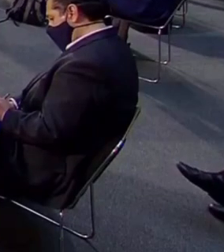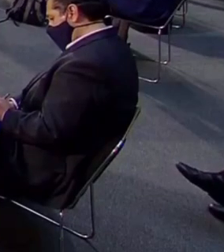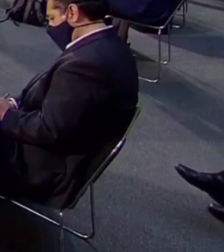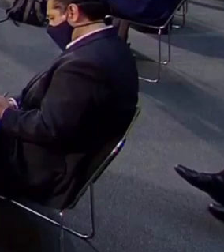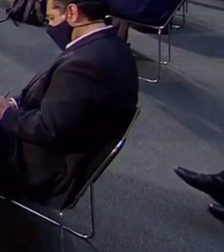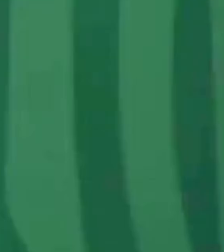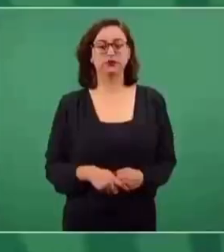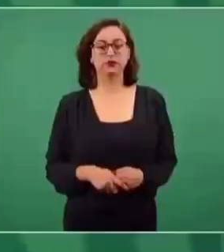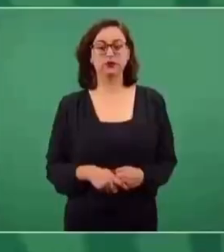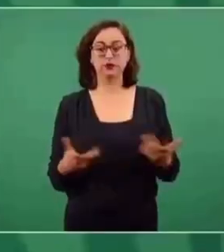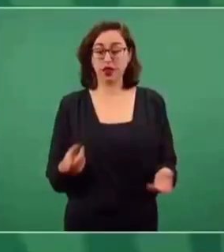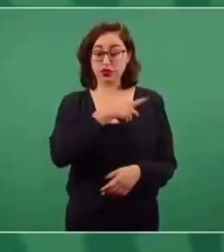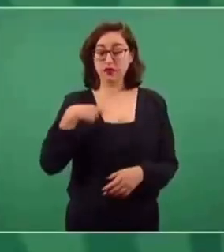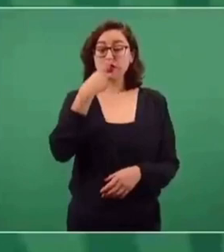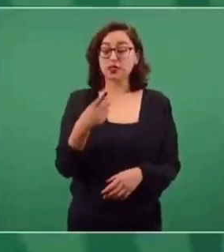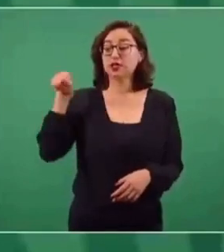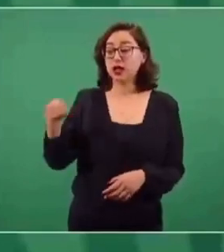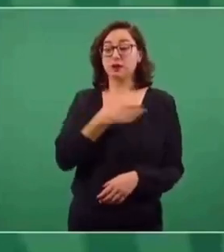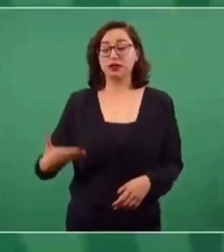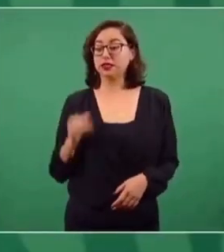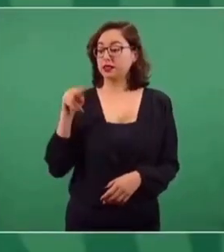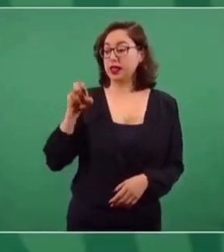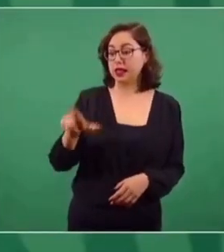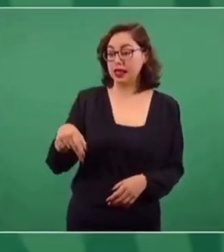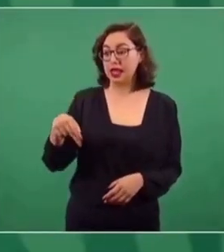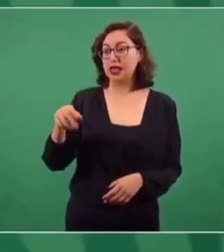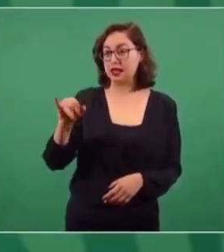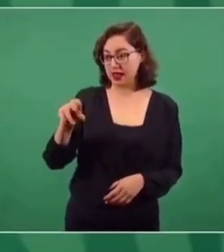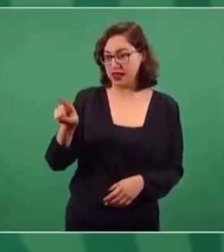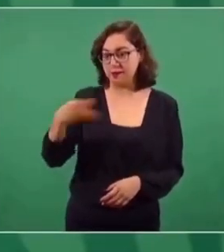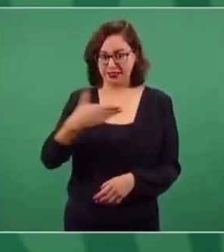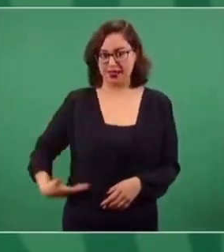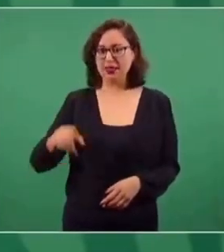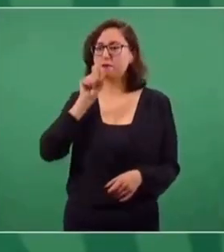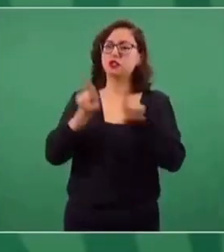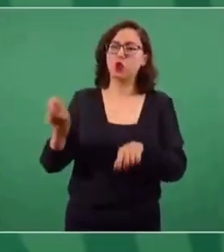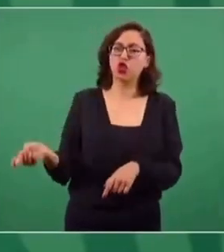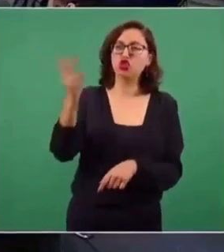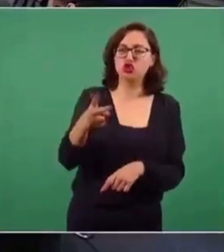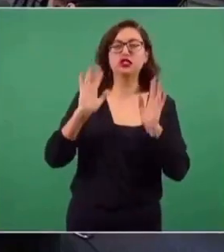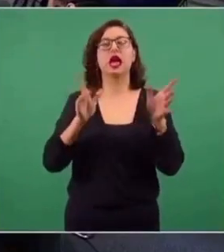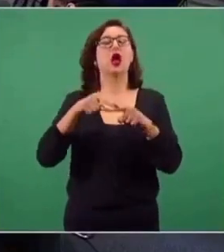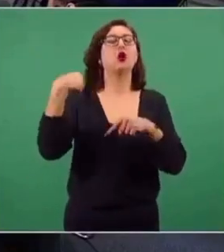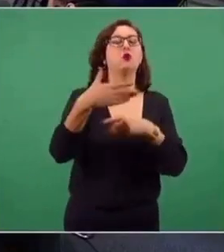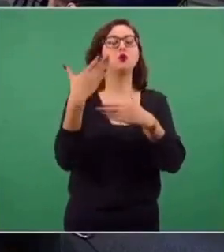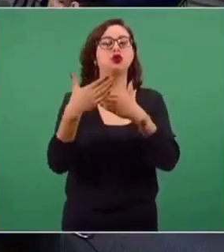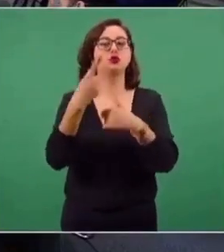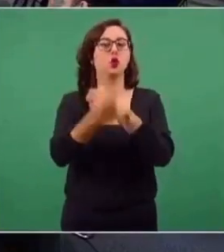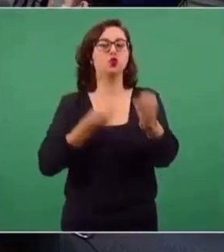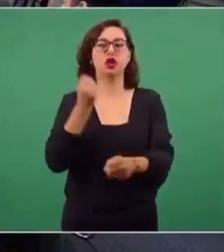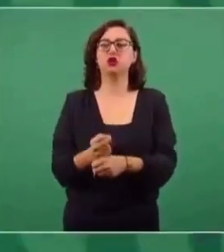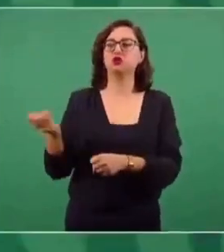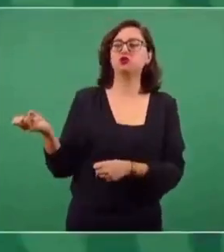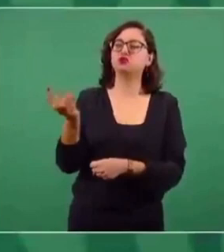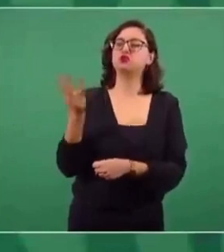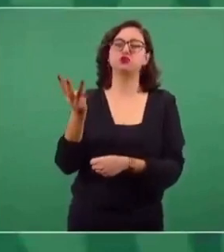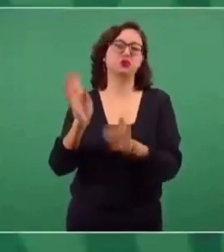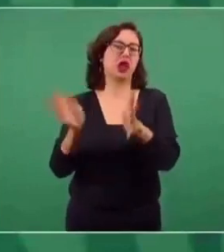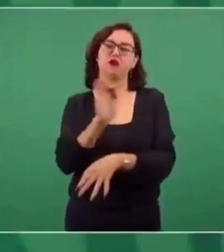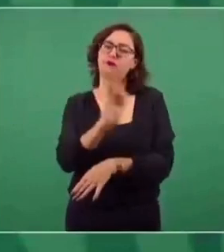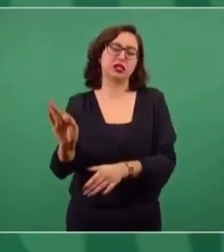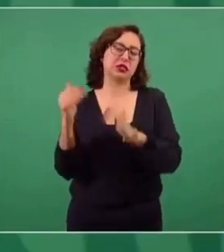ya se les vence su periodo. No sé si este año o el año próximo. El año próximo. Entonces, para que no se piense